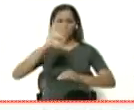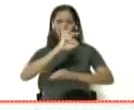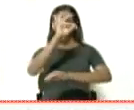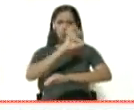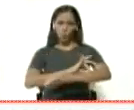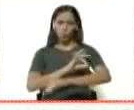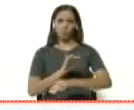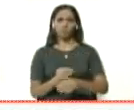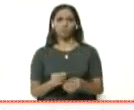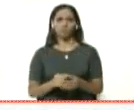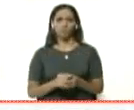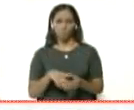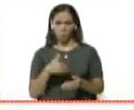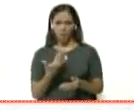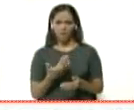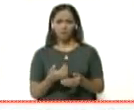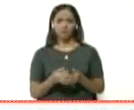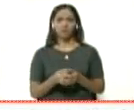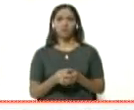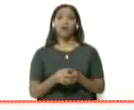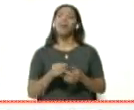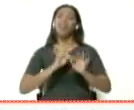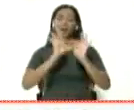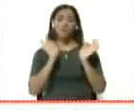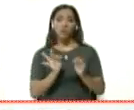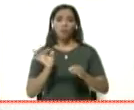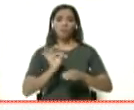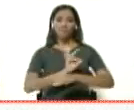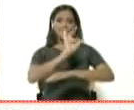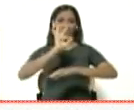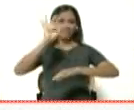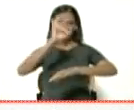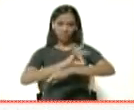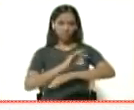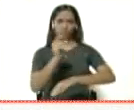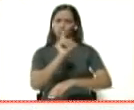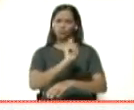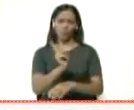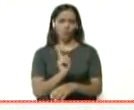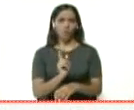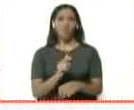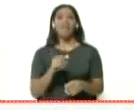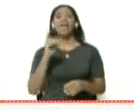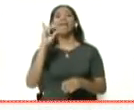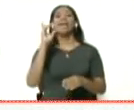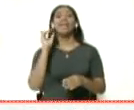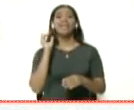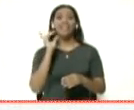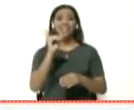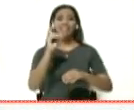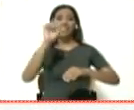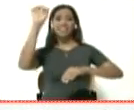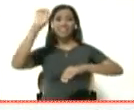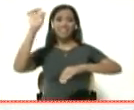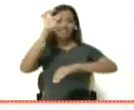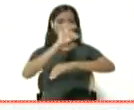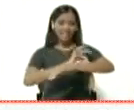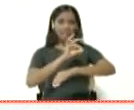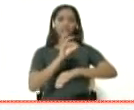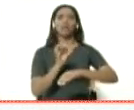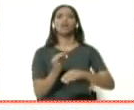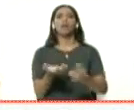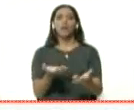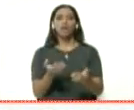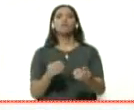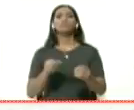Sino el coronavirus, la forma de transmisión no es a través de vectores, el dengue y algunas otras enfermedades se transmiten por las picadas